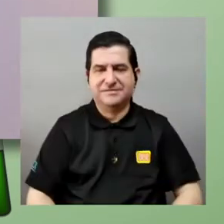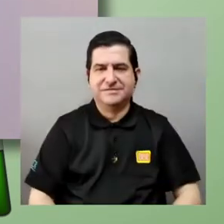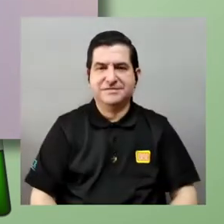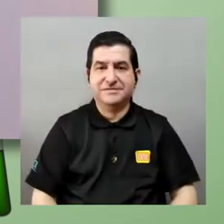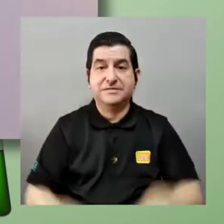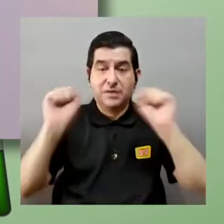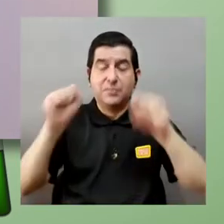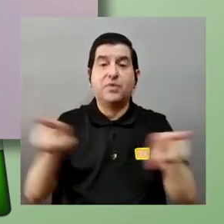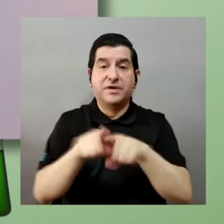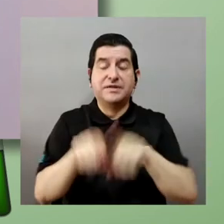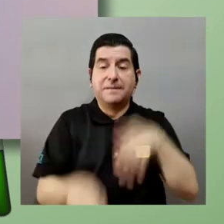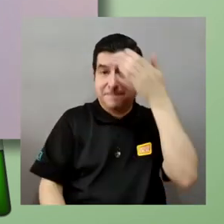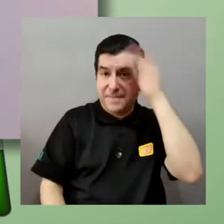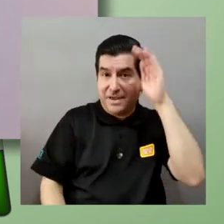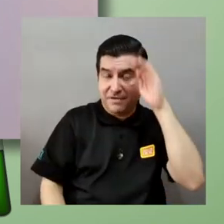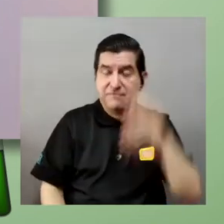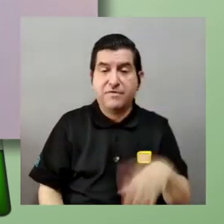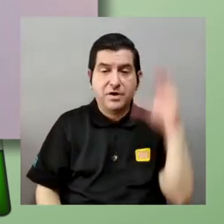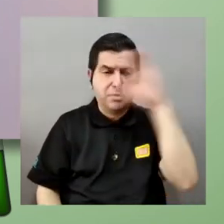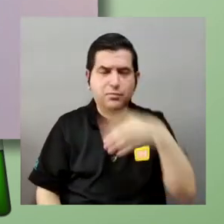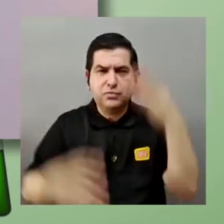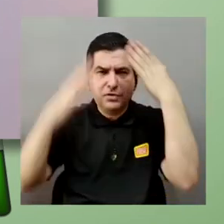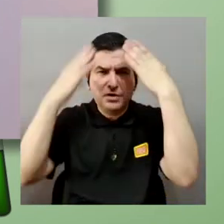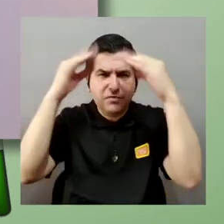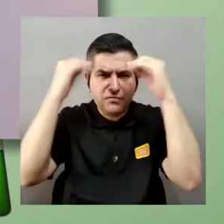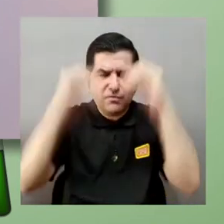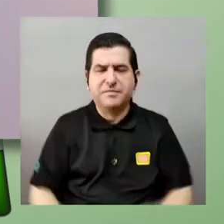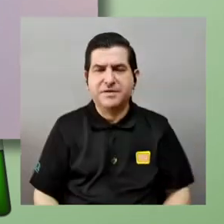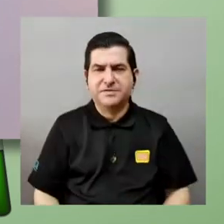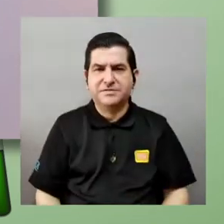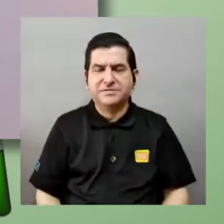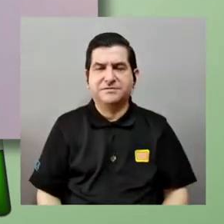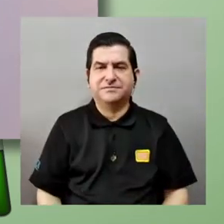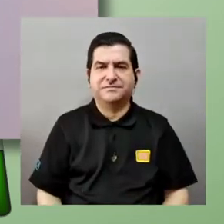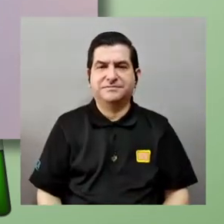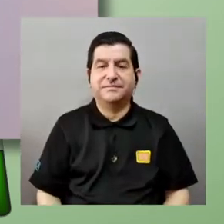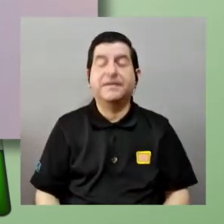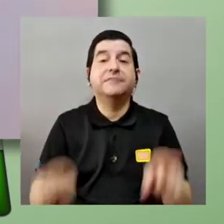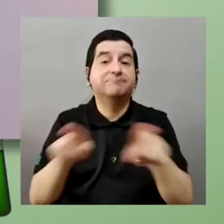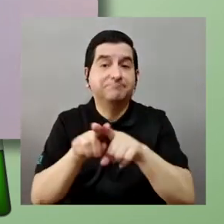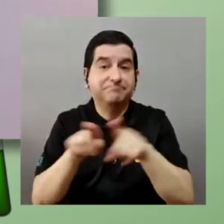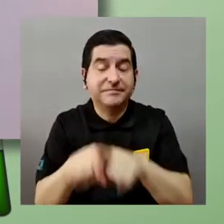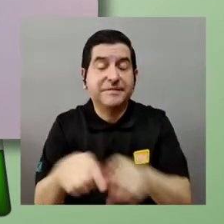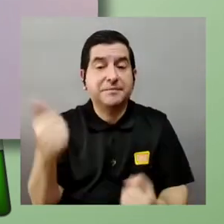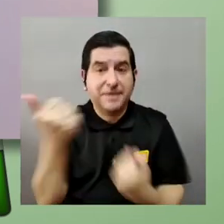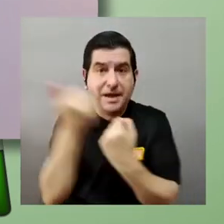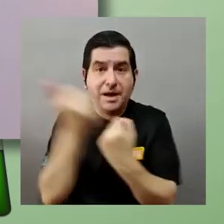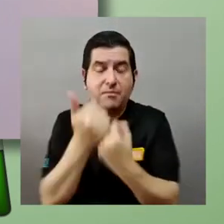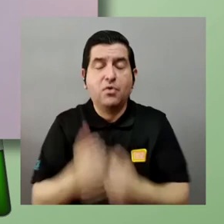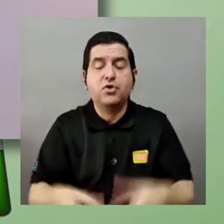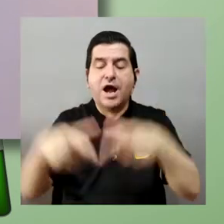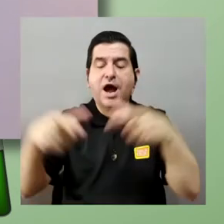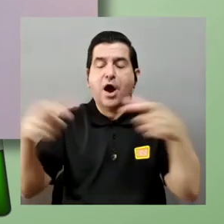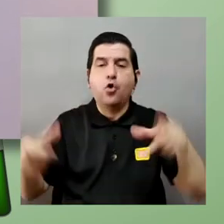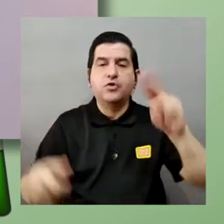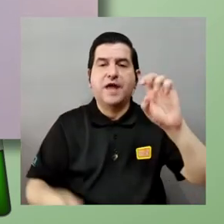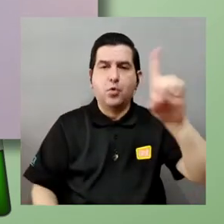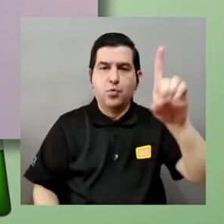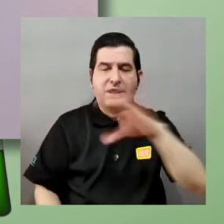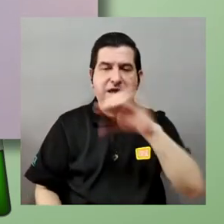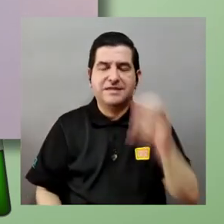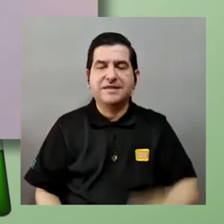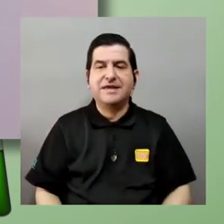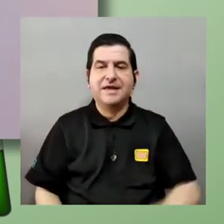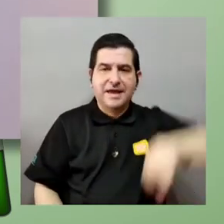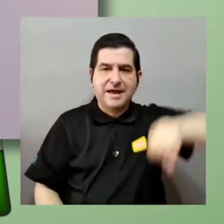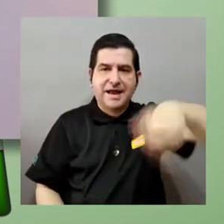ciencias los puede buscar también en facebook para obtener más información para seguir lucidables el like y también apoyado por onda unet